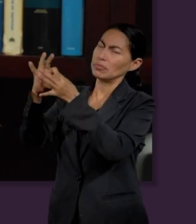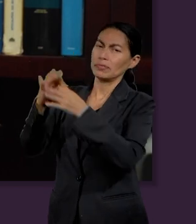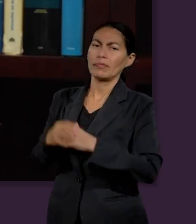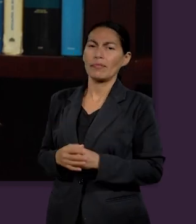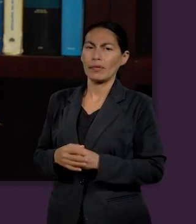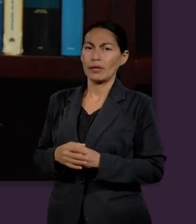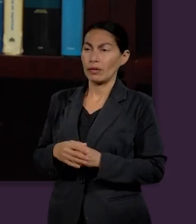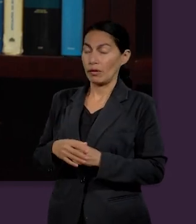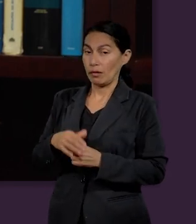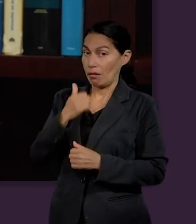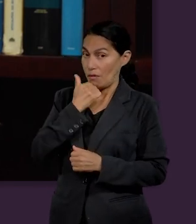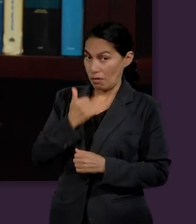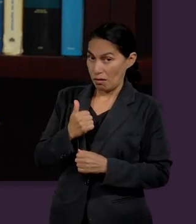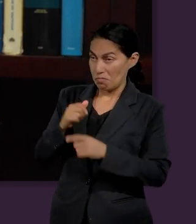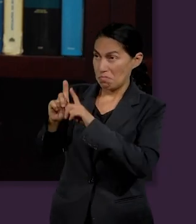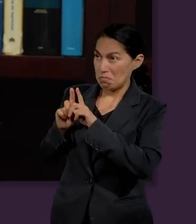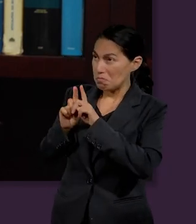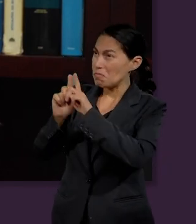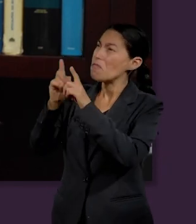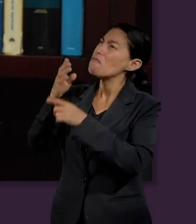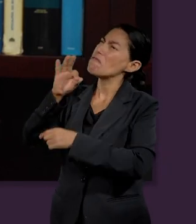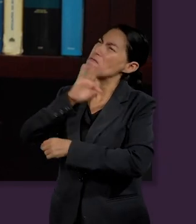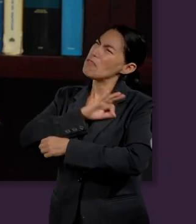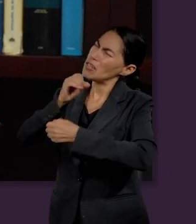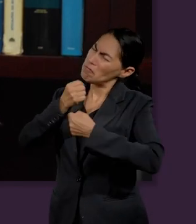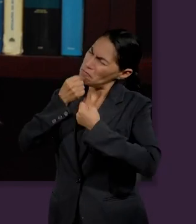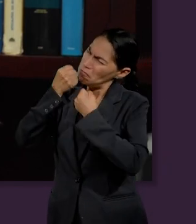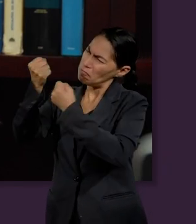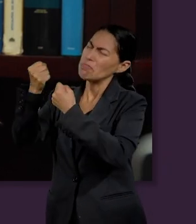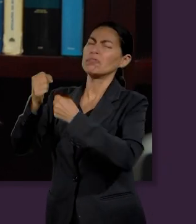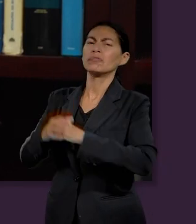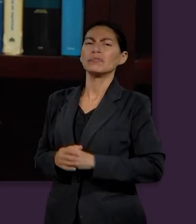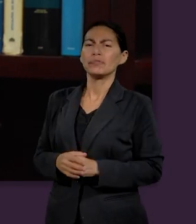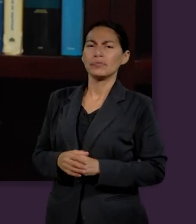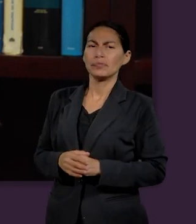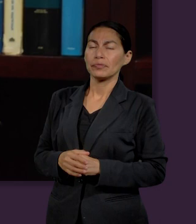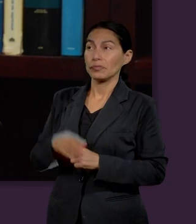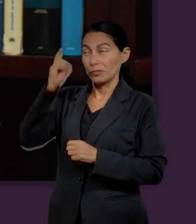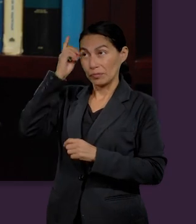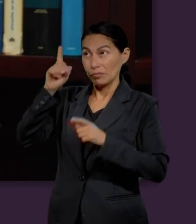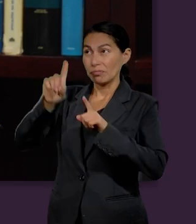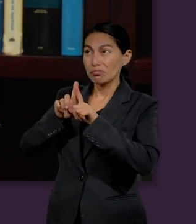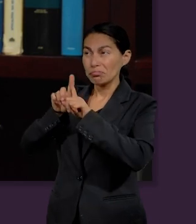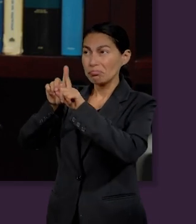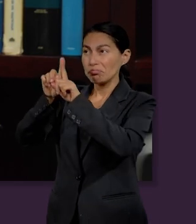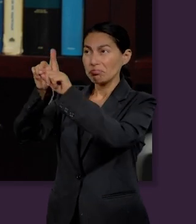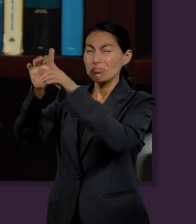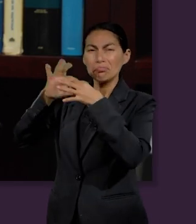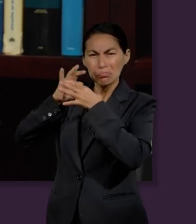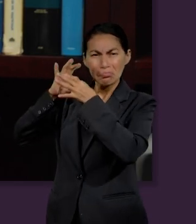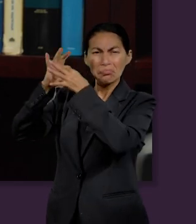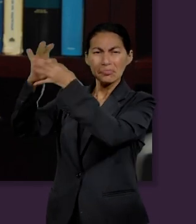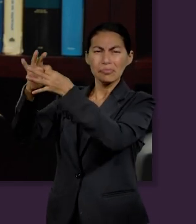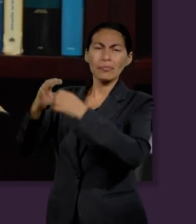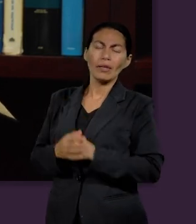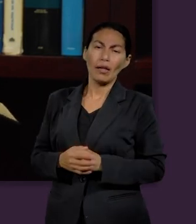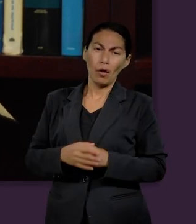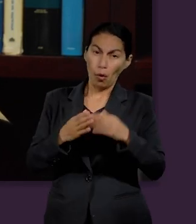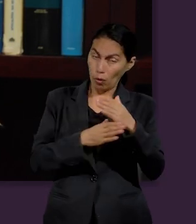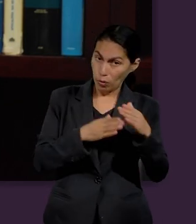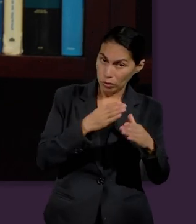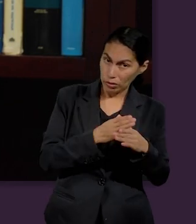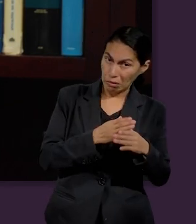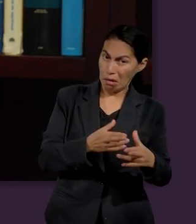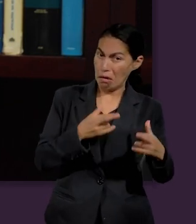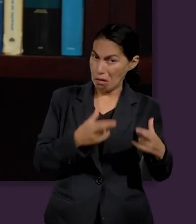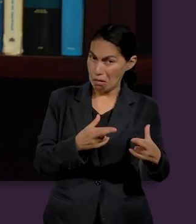recalca, mantuvo la fe en Dios y al caminar por la fe, dice el texto bíblico. Eso